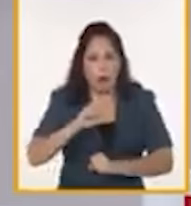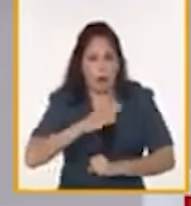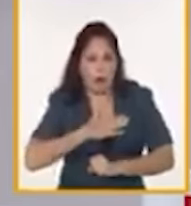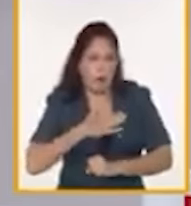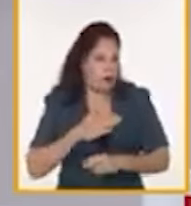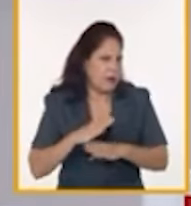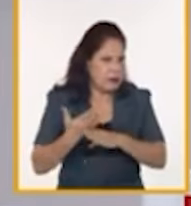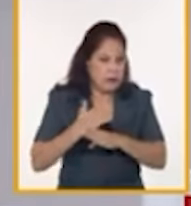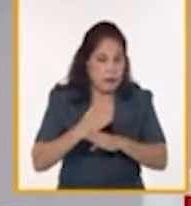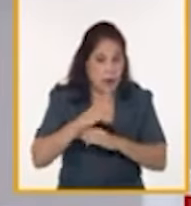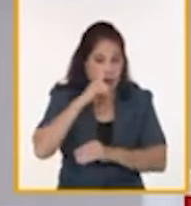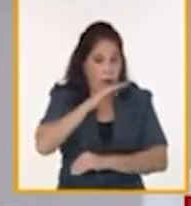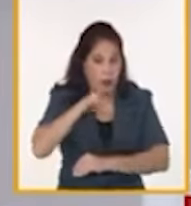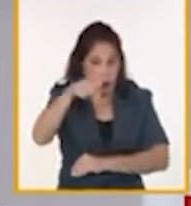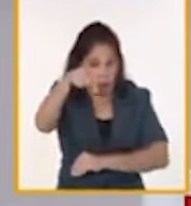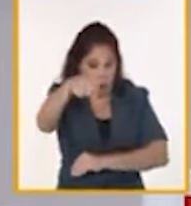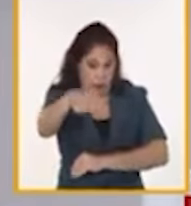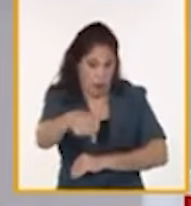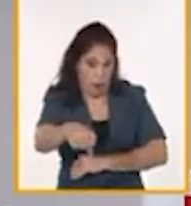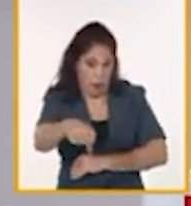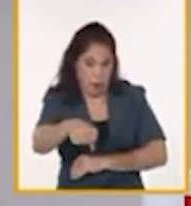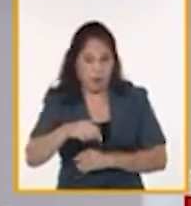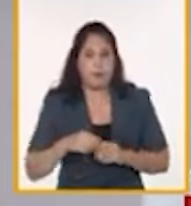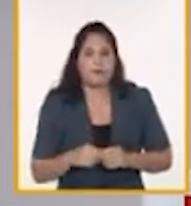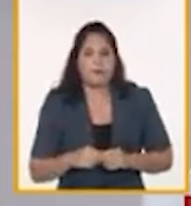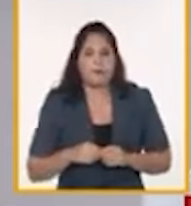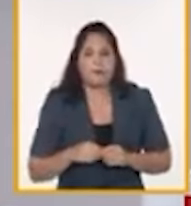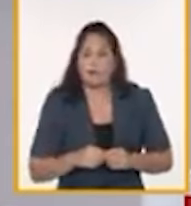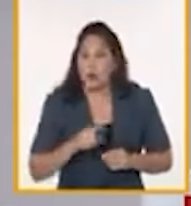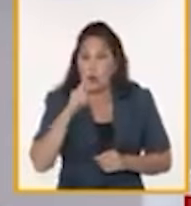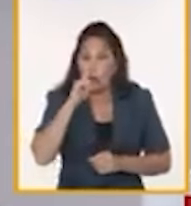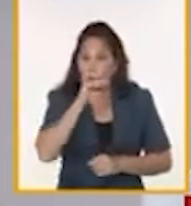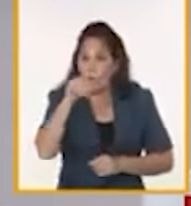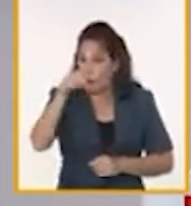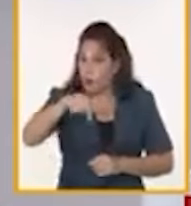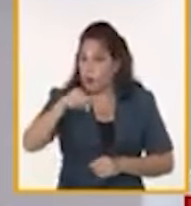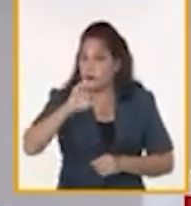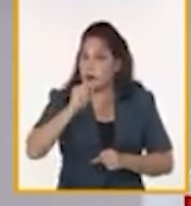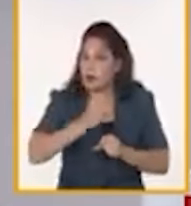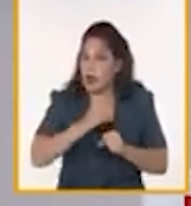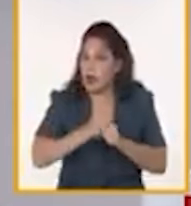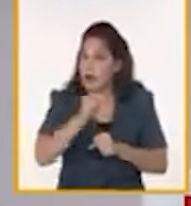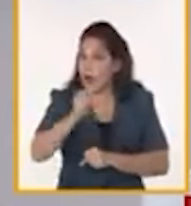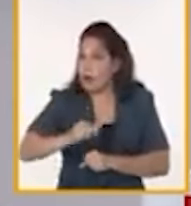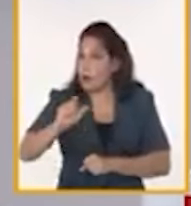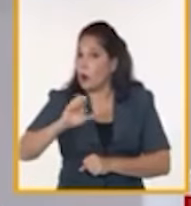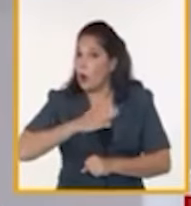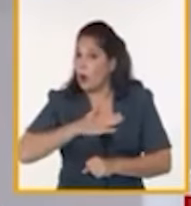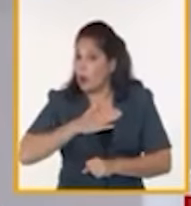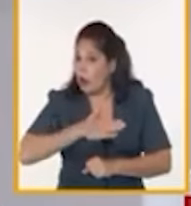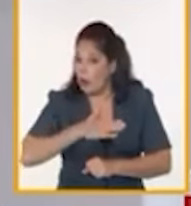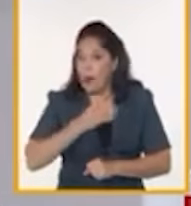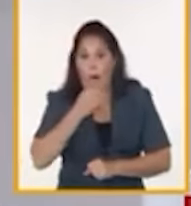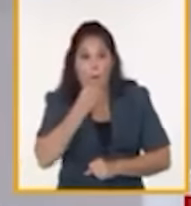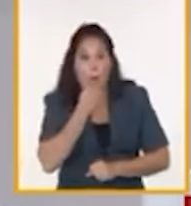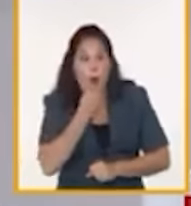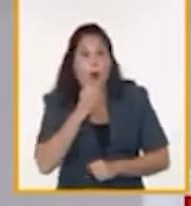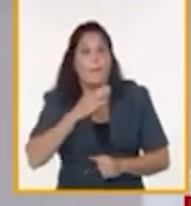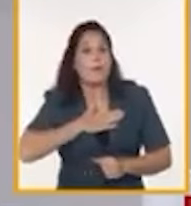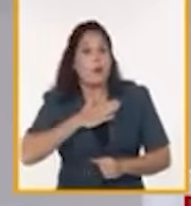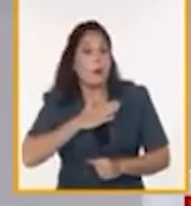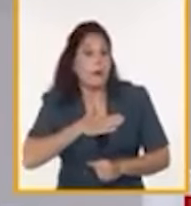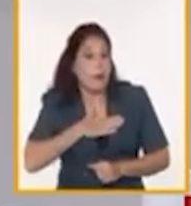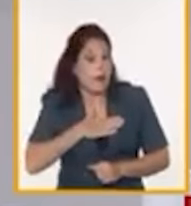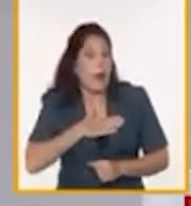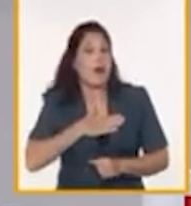En la norma actual, la norma que se encuentra vigente, los trabajadores por cuenta propia pueden ser o no propietarios de los